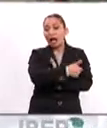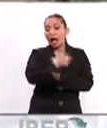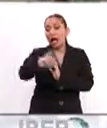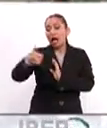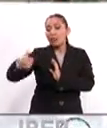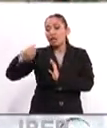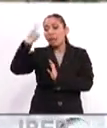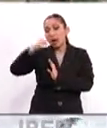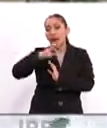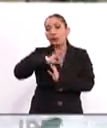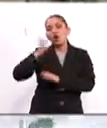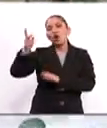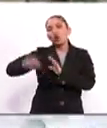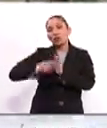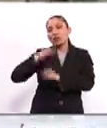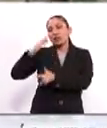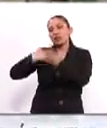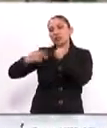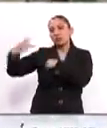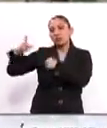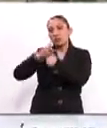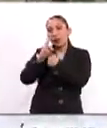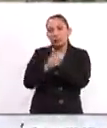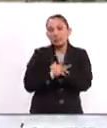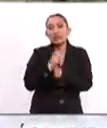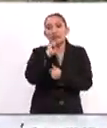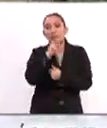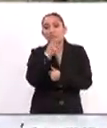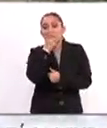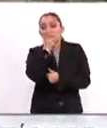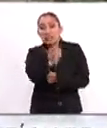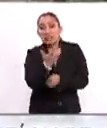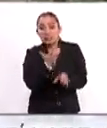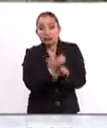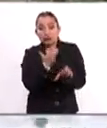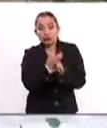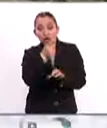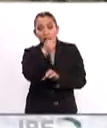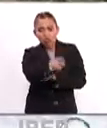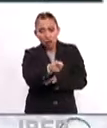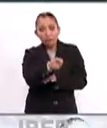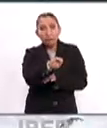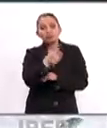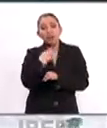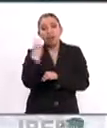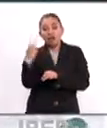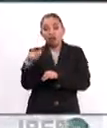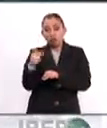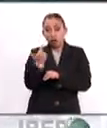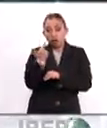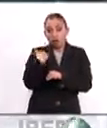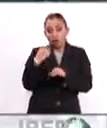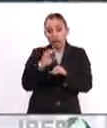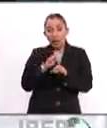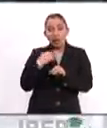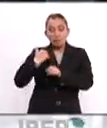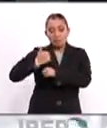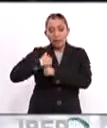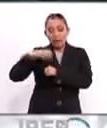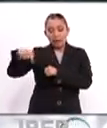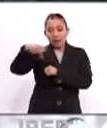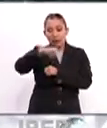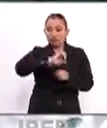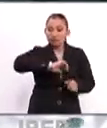uno para que puedan retornar a sus países. Además, plantean que Estados Unidos se lleve a las 12 bases militares